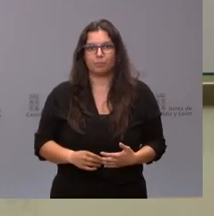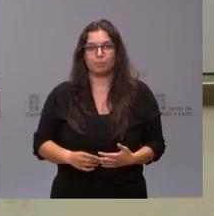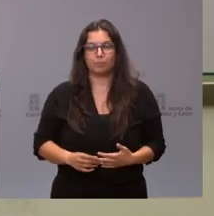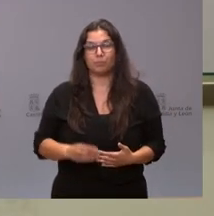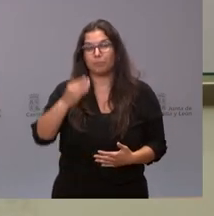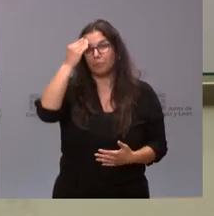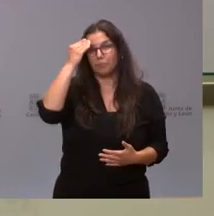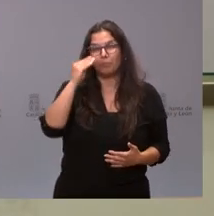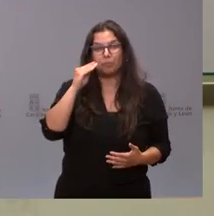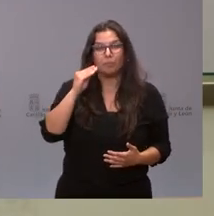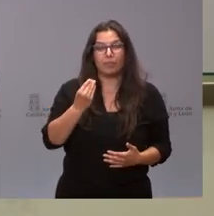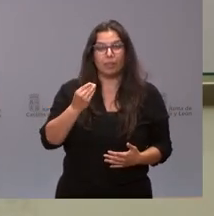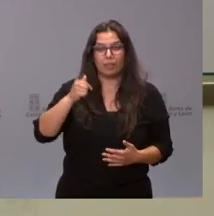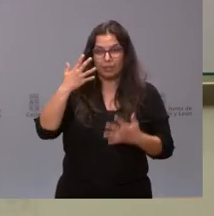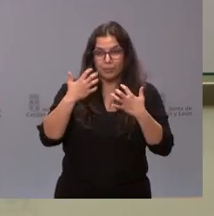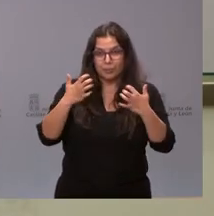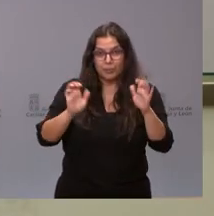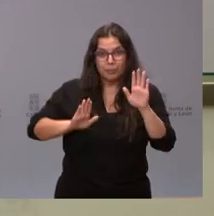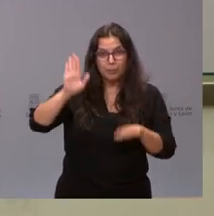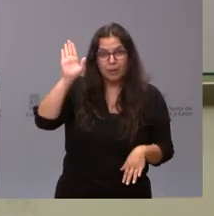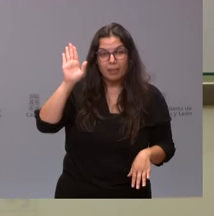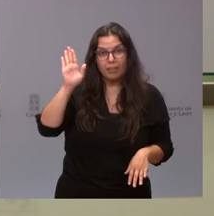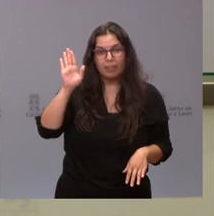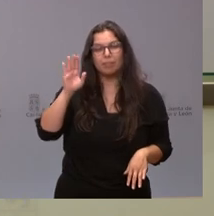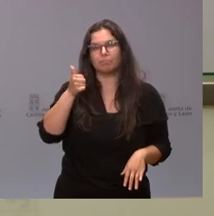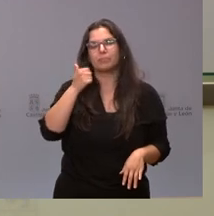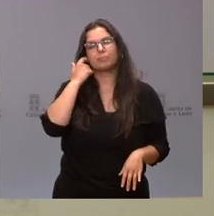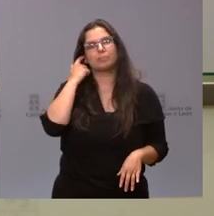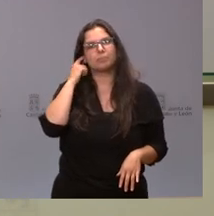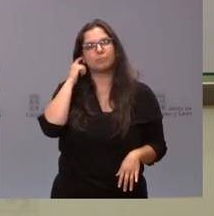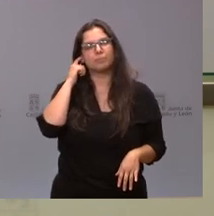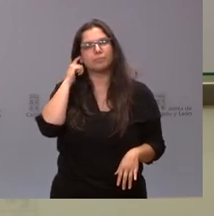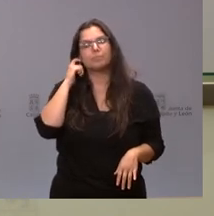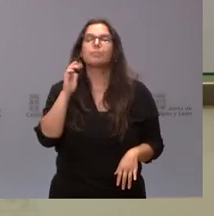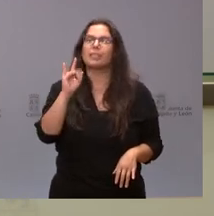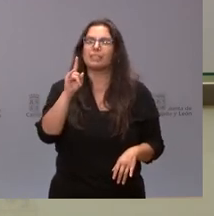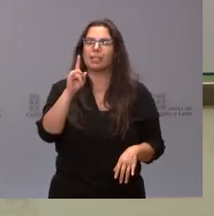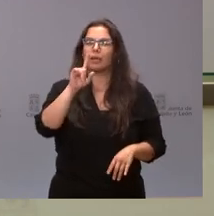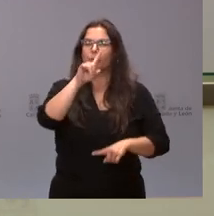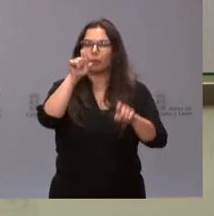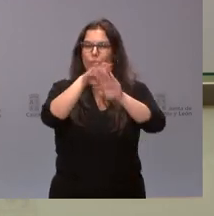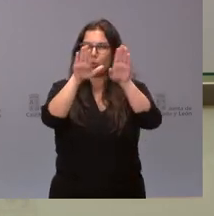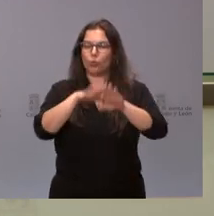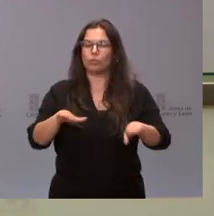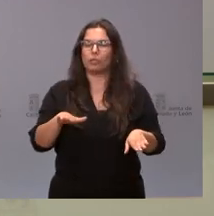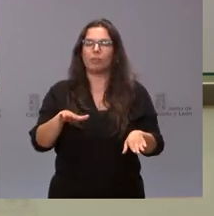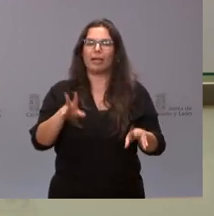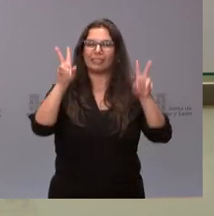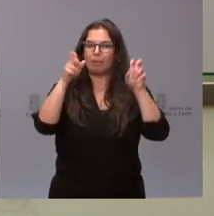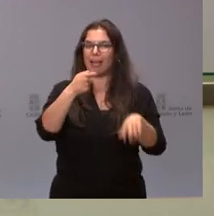Creo que tenemos una pregunta de ABC, ¿no? Sí, sí, una última cuestión. Volviendo a Siro,